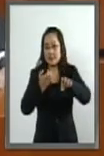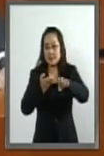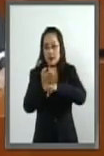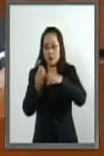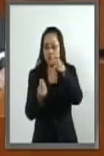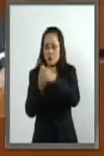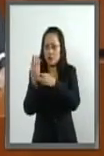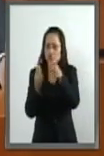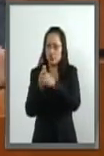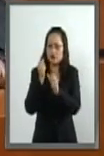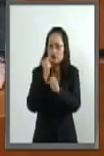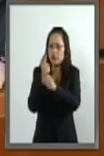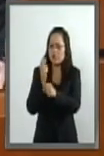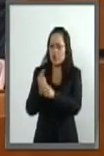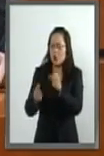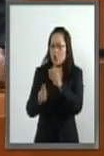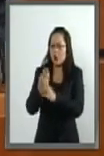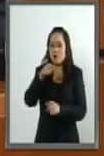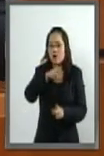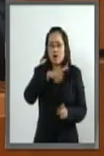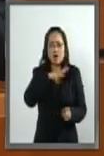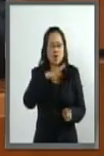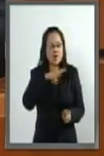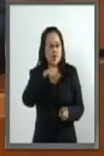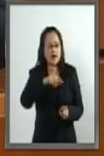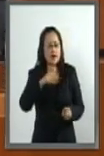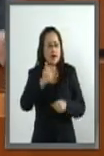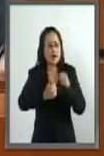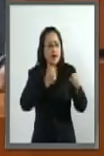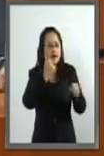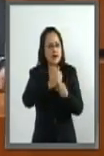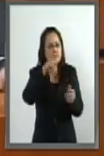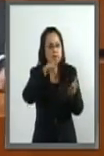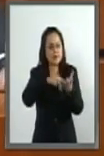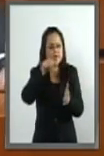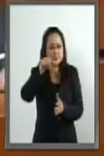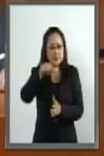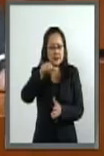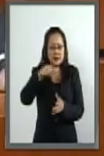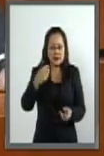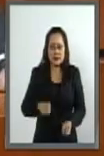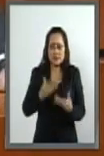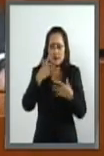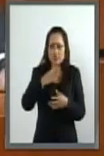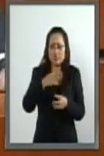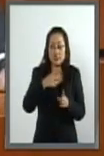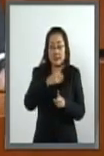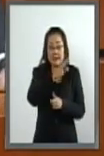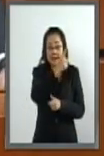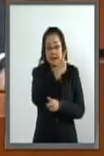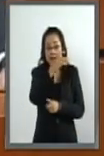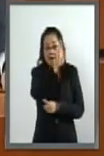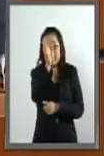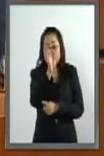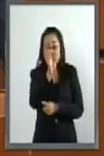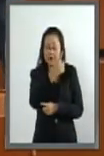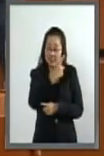diagnosticados de SIDA en 2016, tasa por 100.000 habitantes.